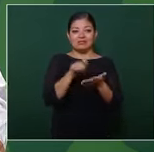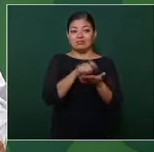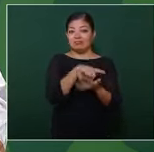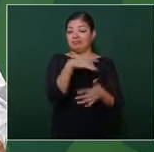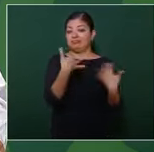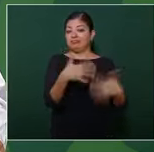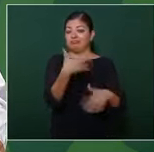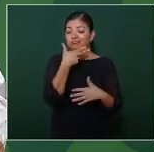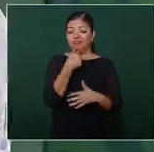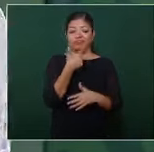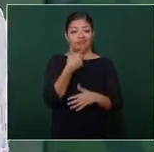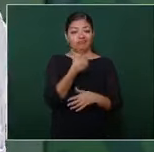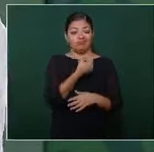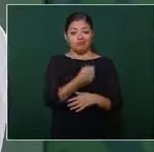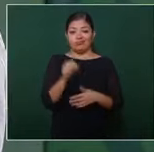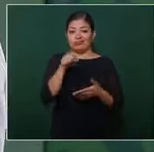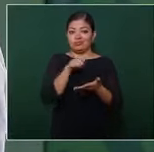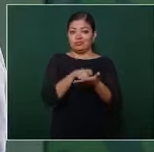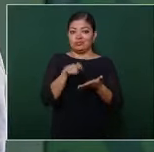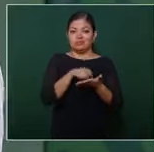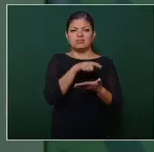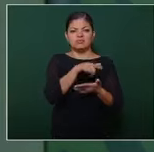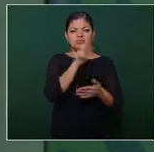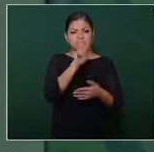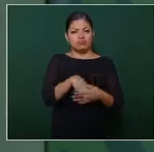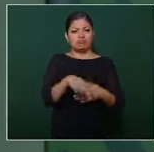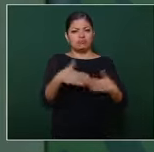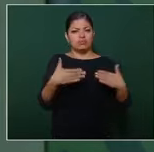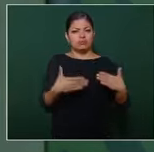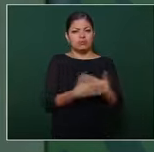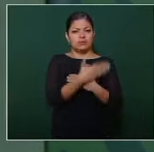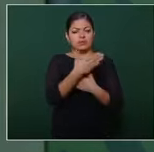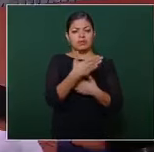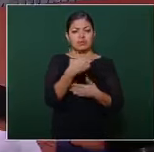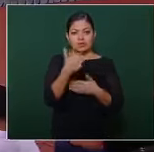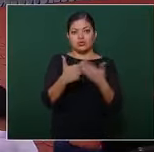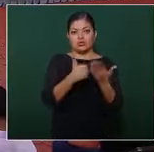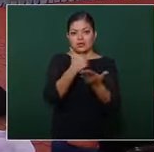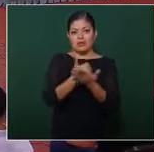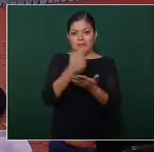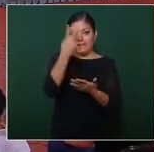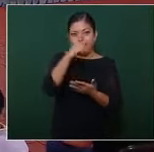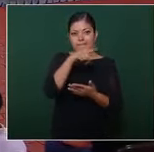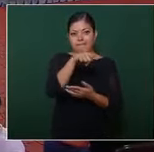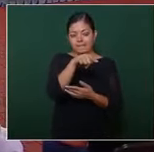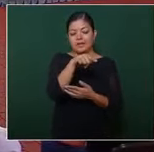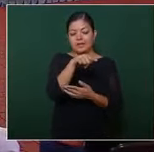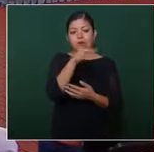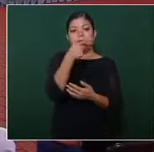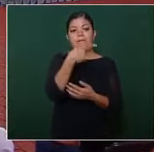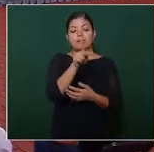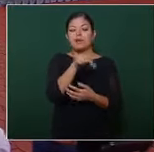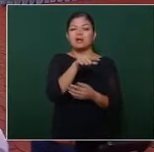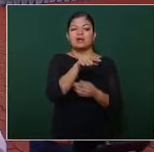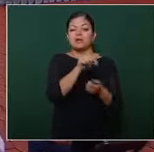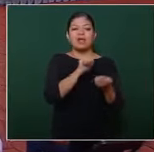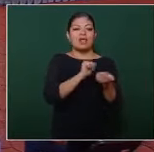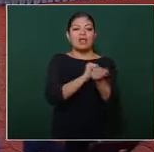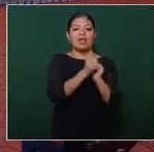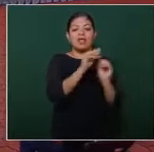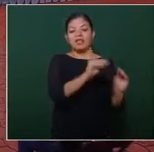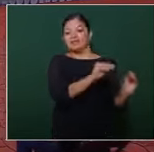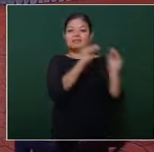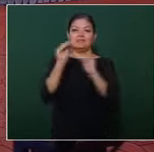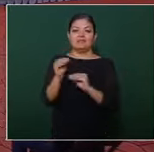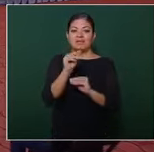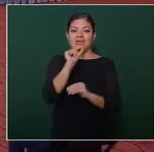era originario de la ciudad de México pero escogió Jalisco